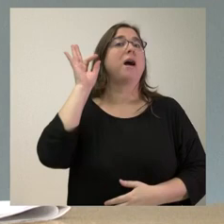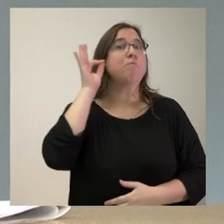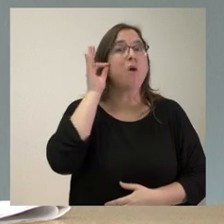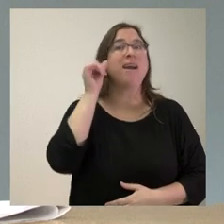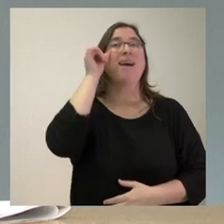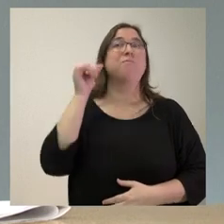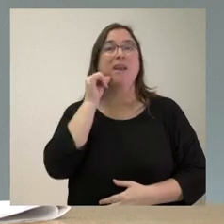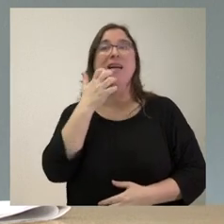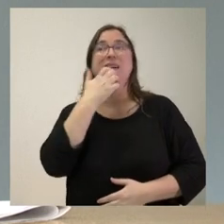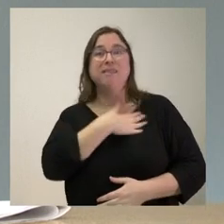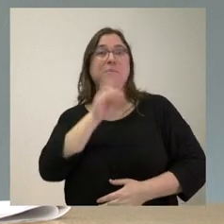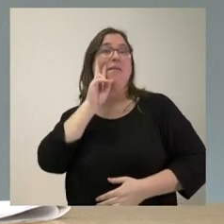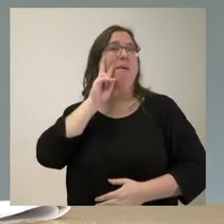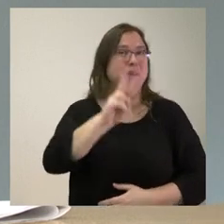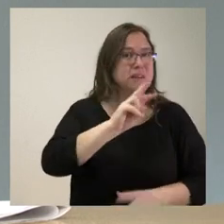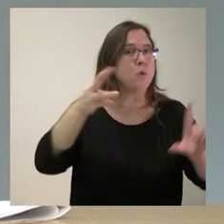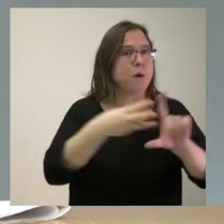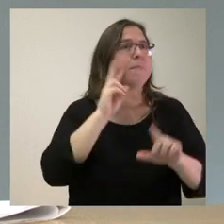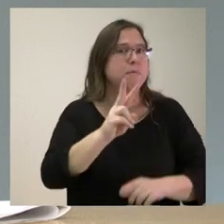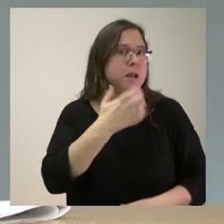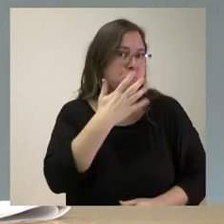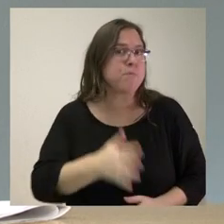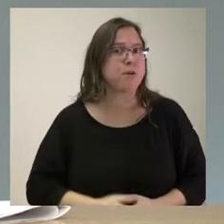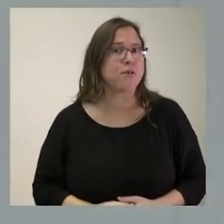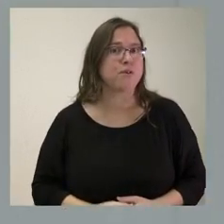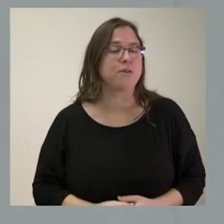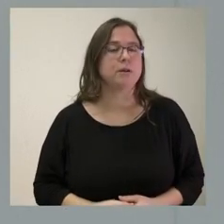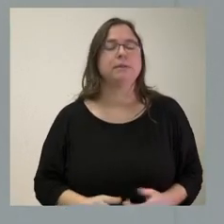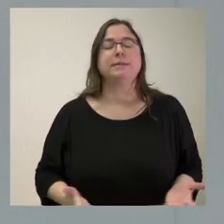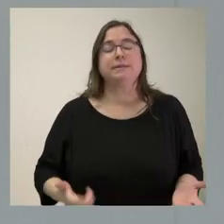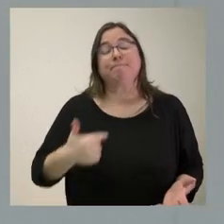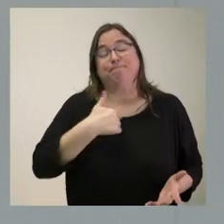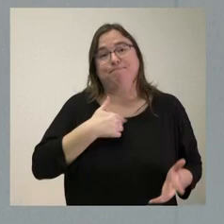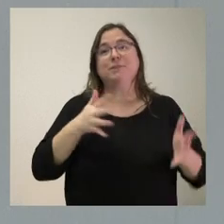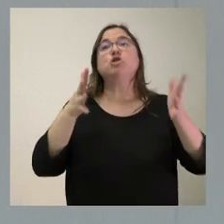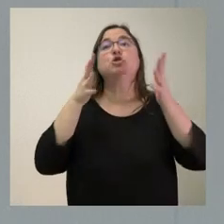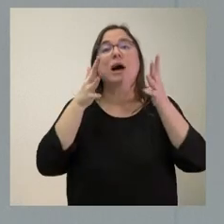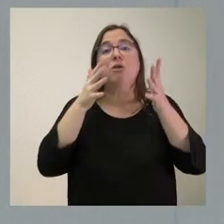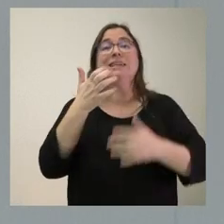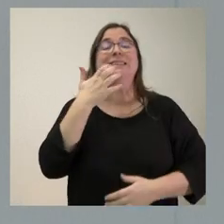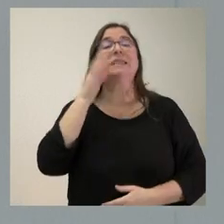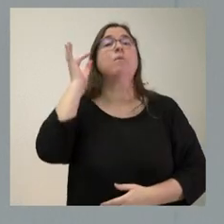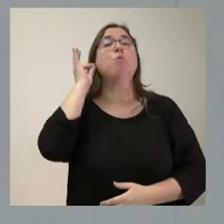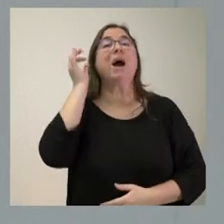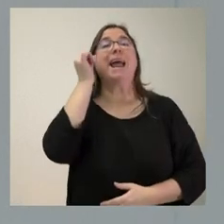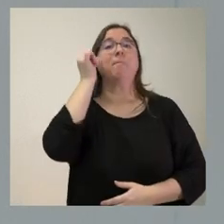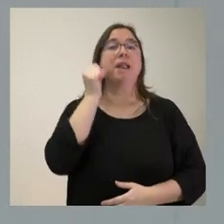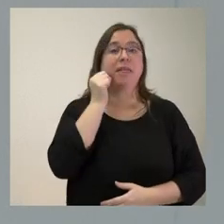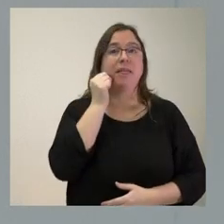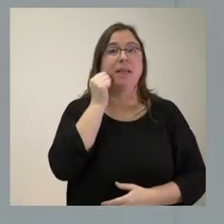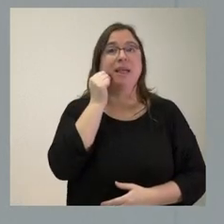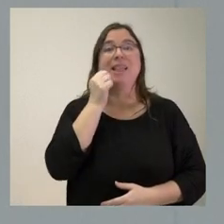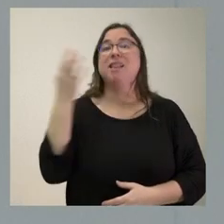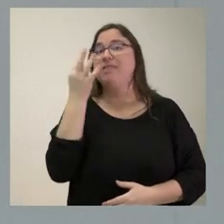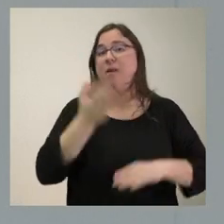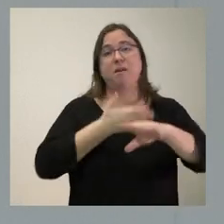de la Junta a mirar una nota de prensa. Es que yo recomiendo que si una mujer está embarazada, lo que tiene